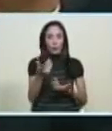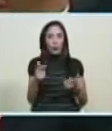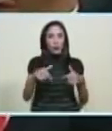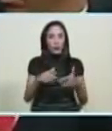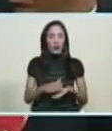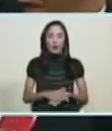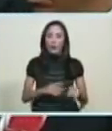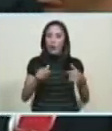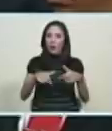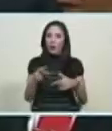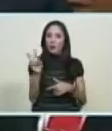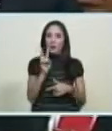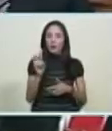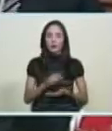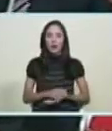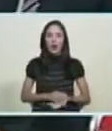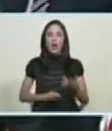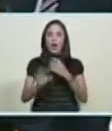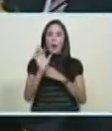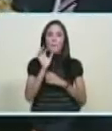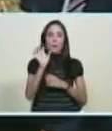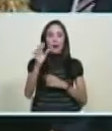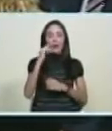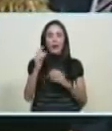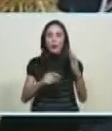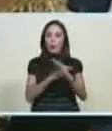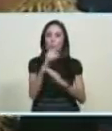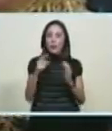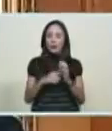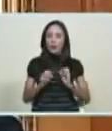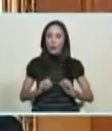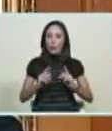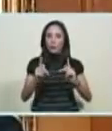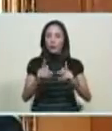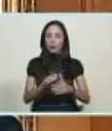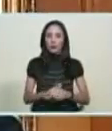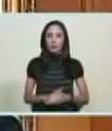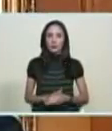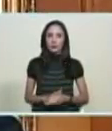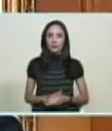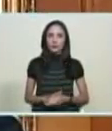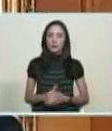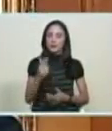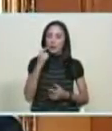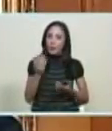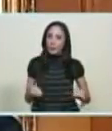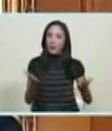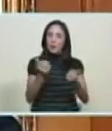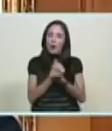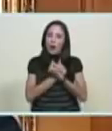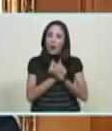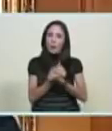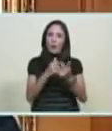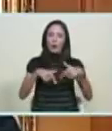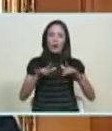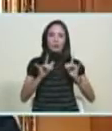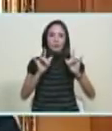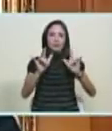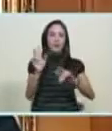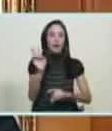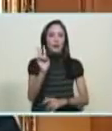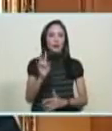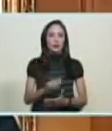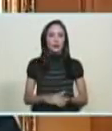venezuela es el país de las oportunidades tenemos que aprender a valorar y amar a venezuela